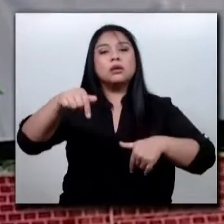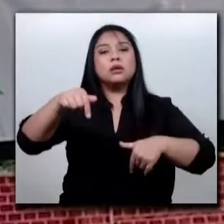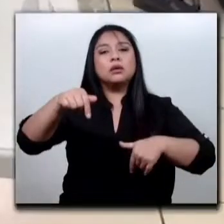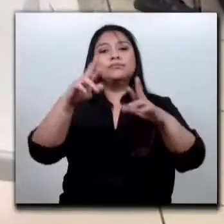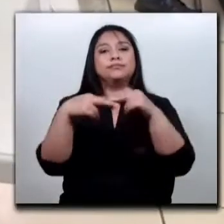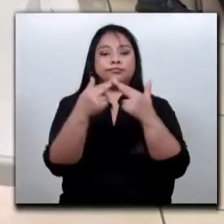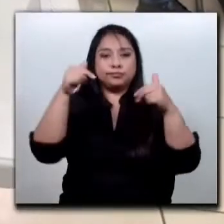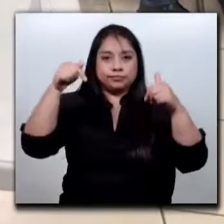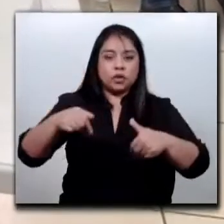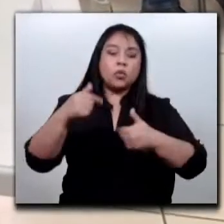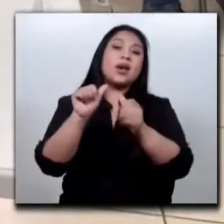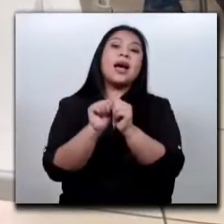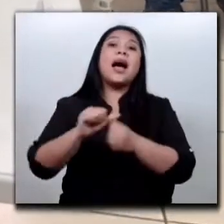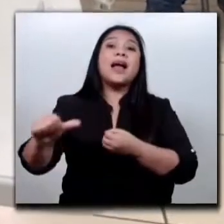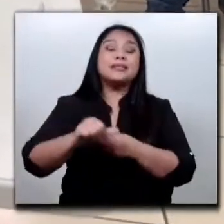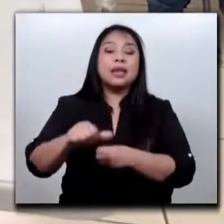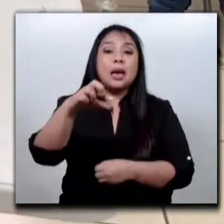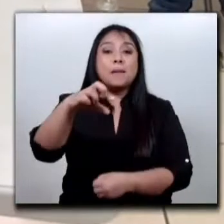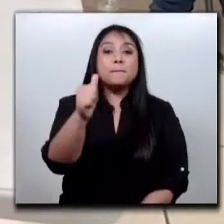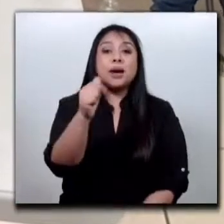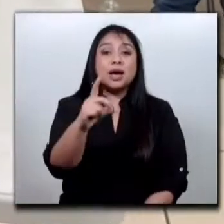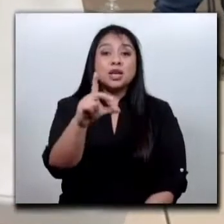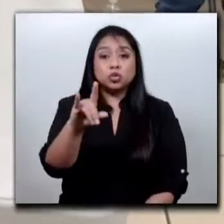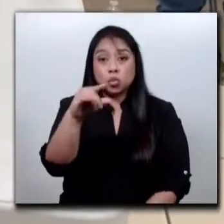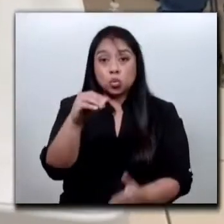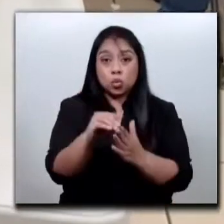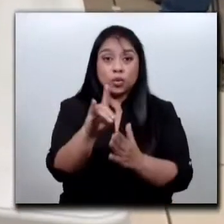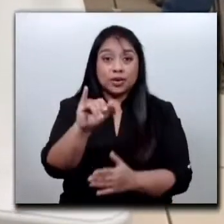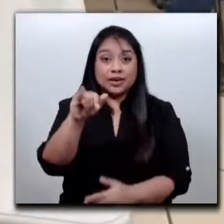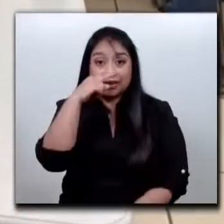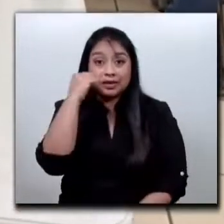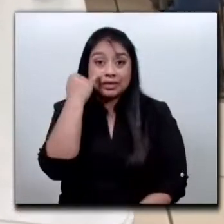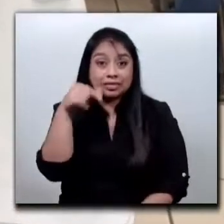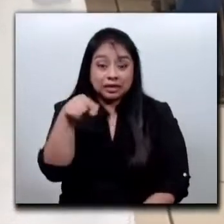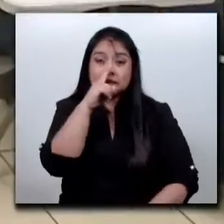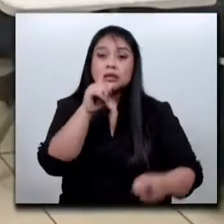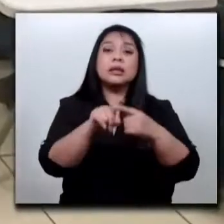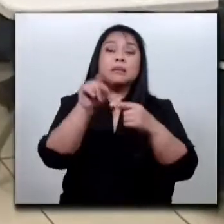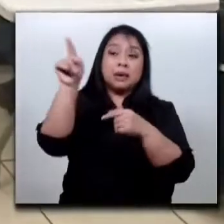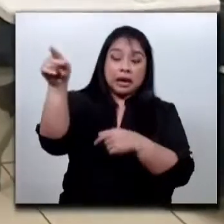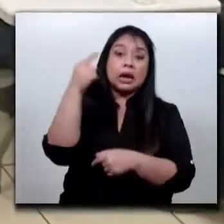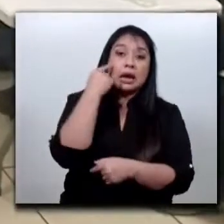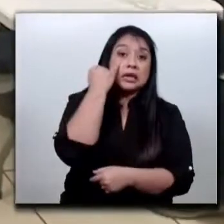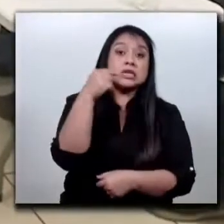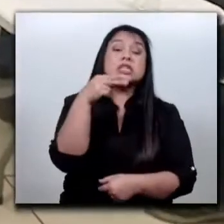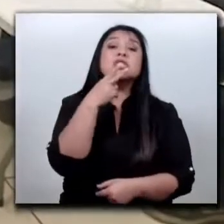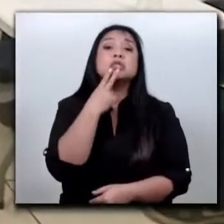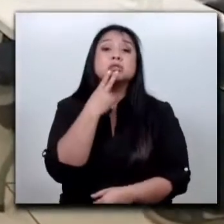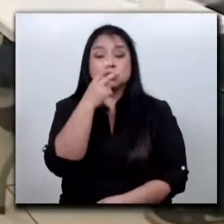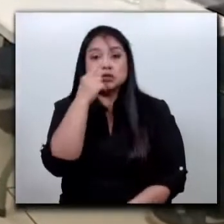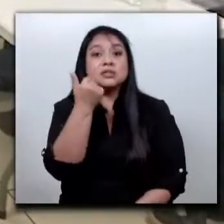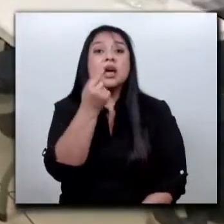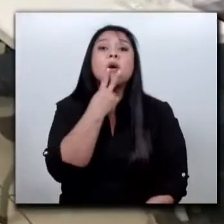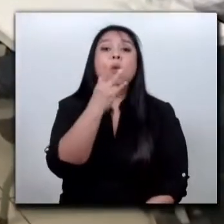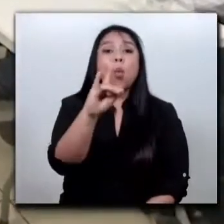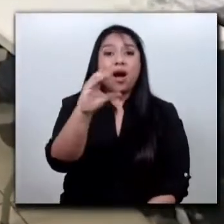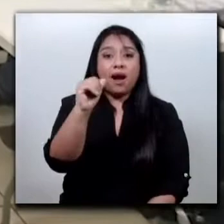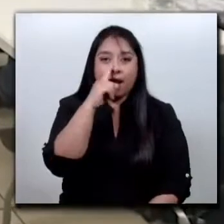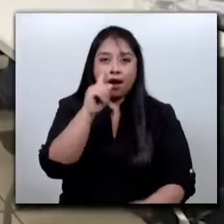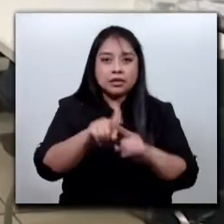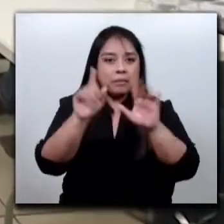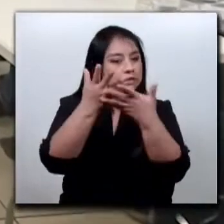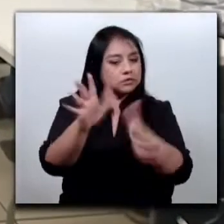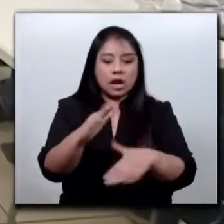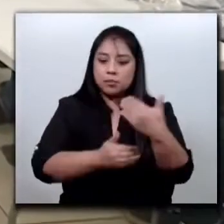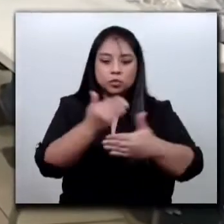las aldeas de Pachuquitín de Nahualá y la aldea Chiquicís de Santa Catarina y Xtahuacán, en la cual se estableció una hoja de ruta para resolver